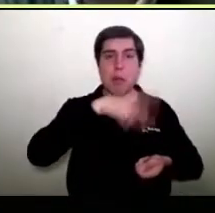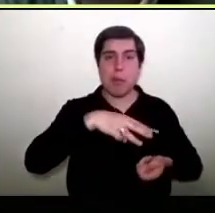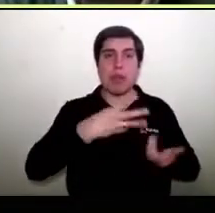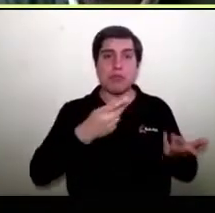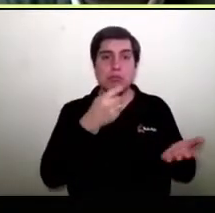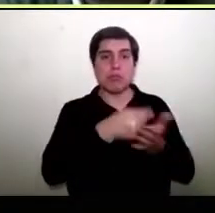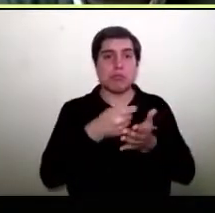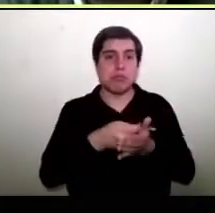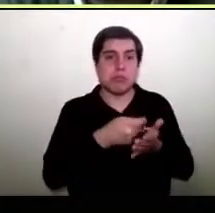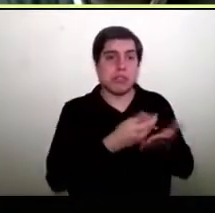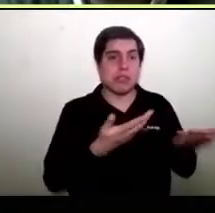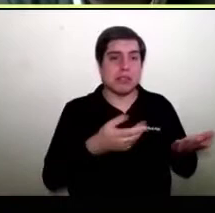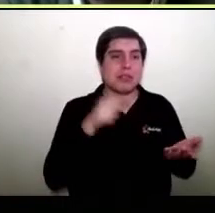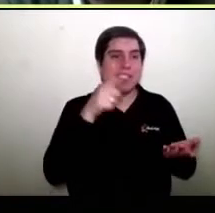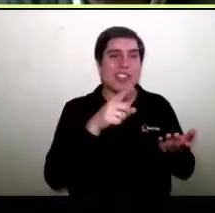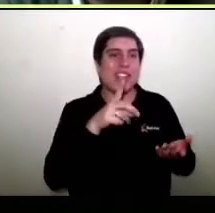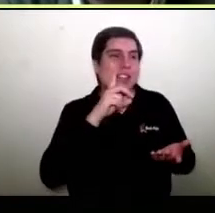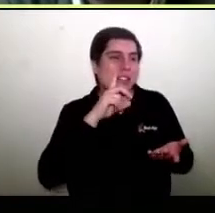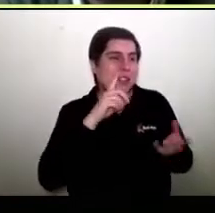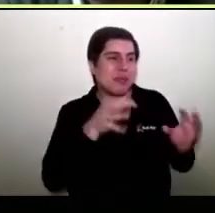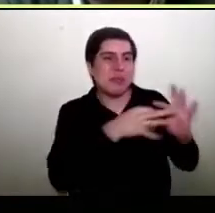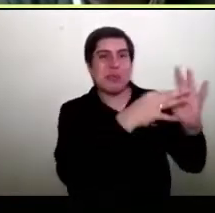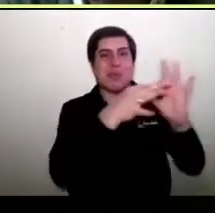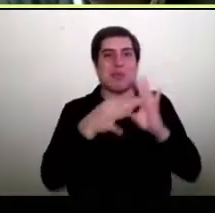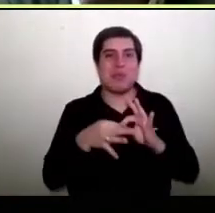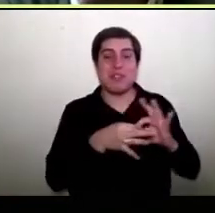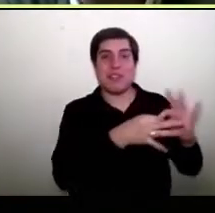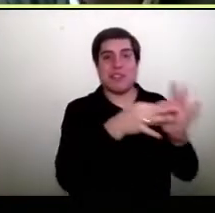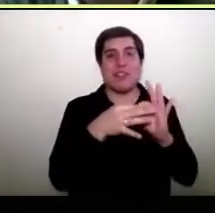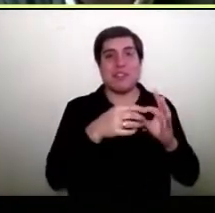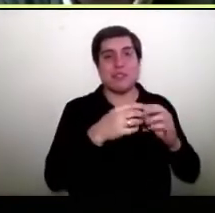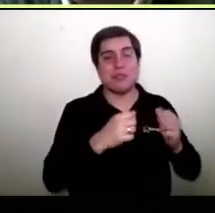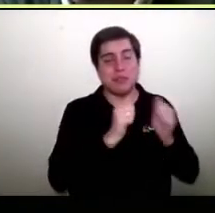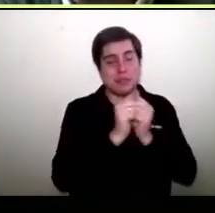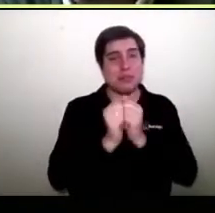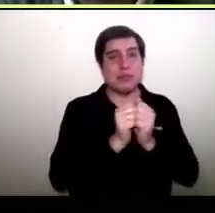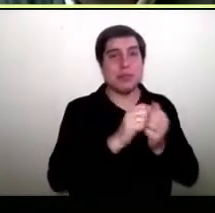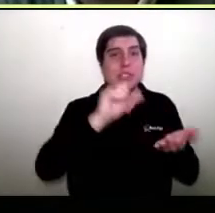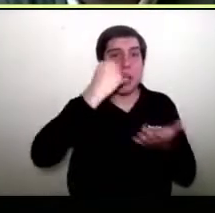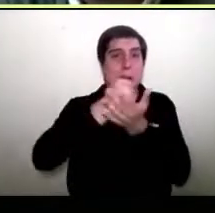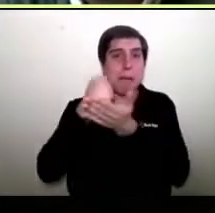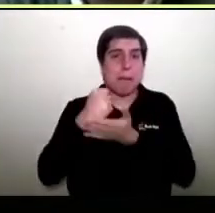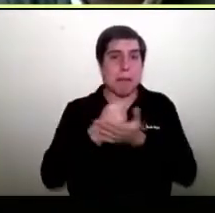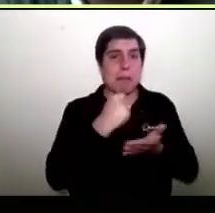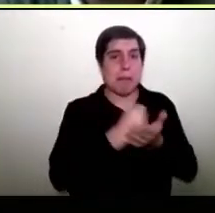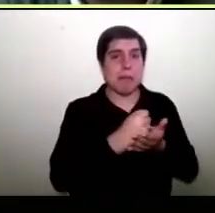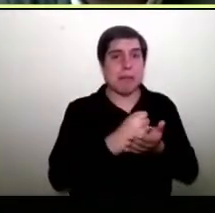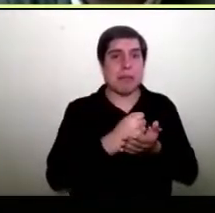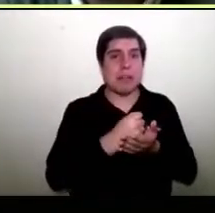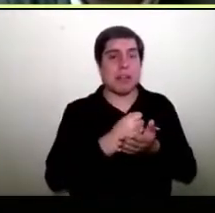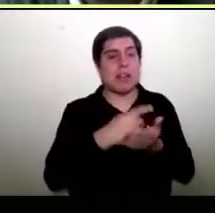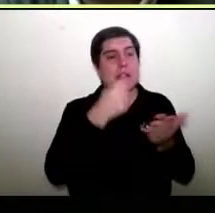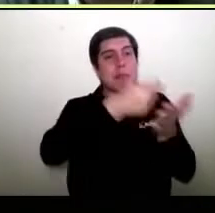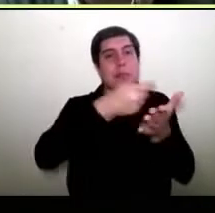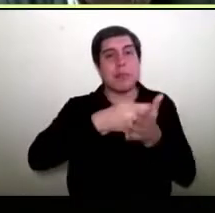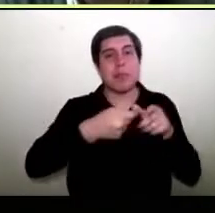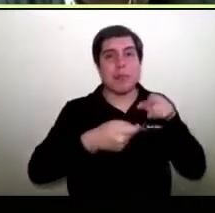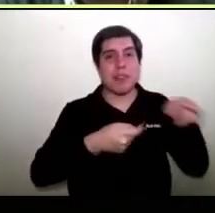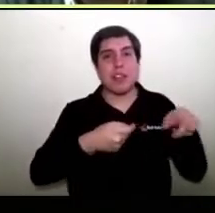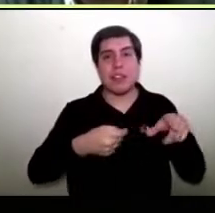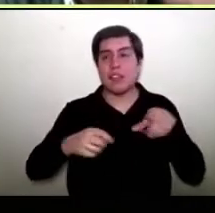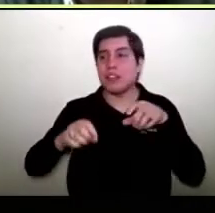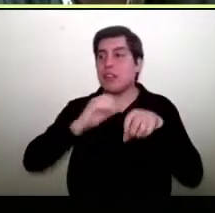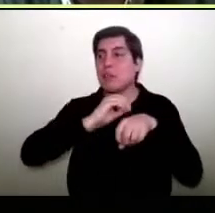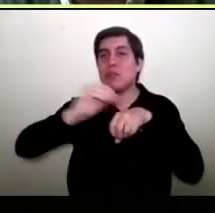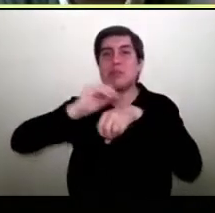¿Por qué? Porque tienen la mayor marca de unificado, que lo que conversábamos anteriormente. Muchas marcas prefieren pasar plata a un mall para que el mall haga la difusión